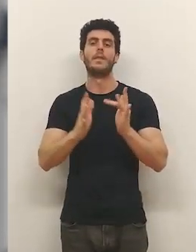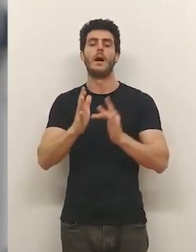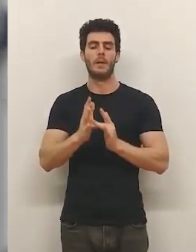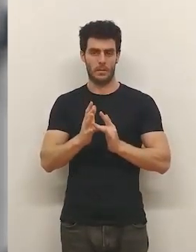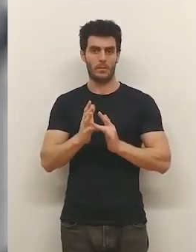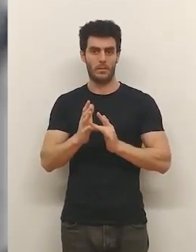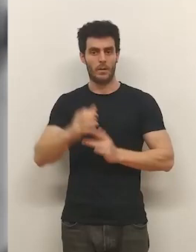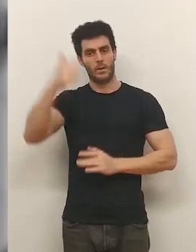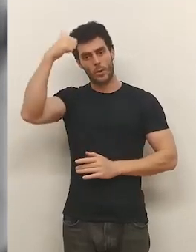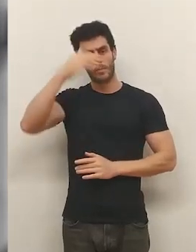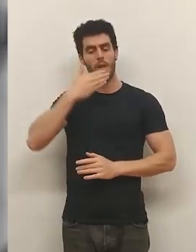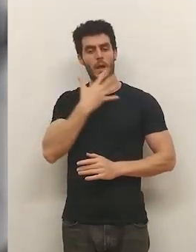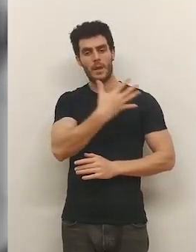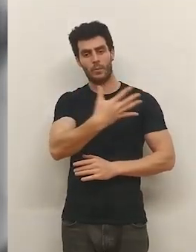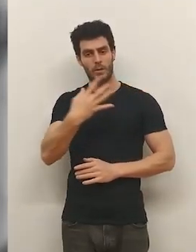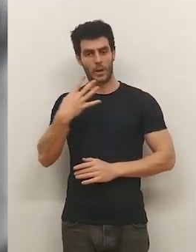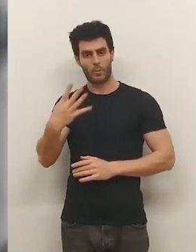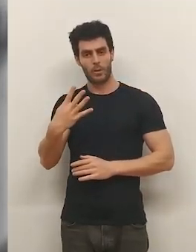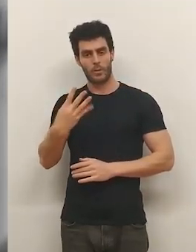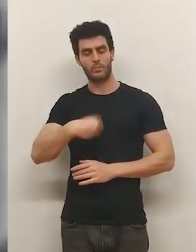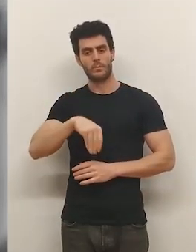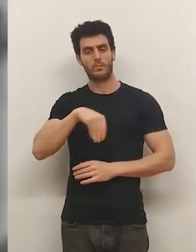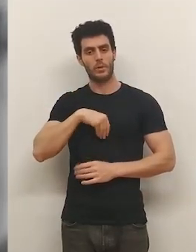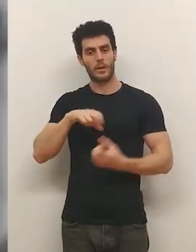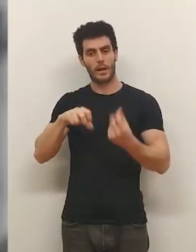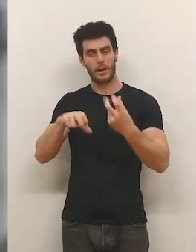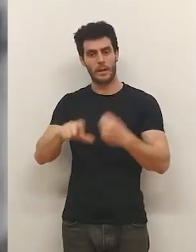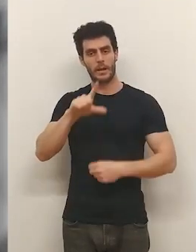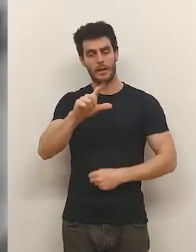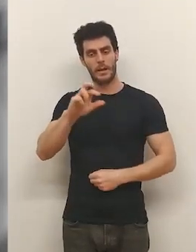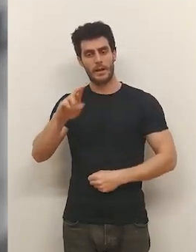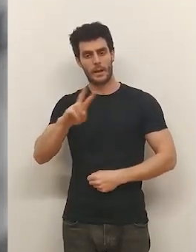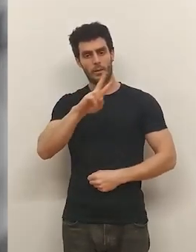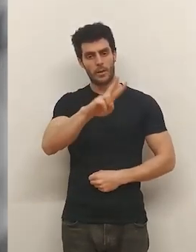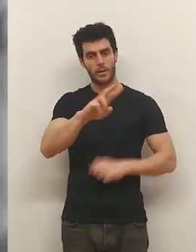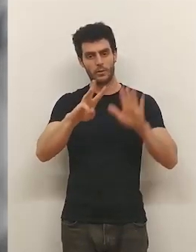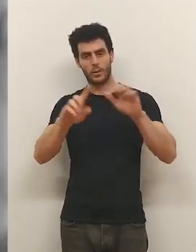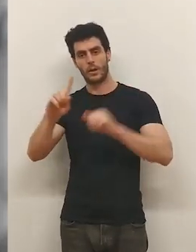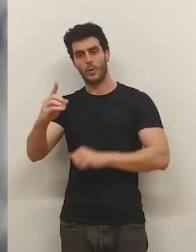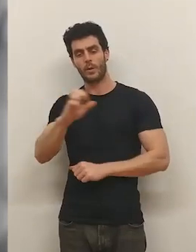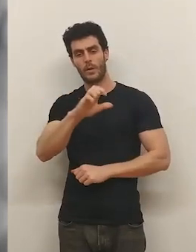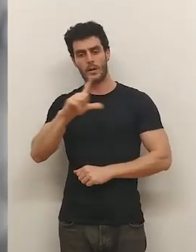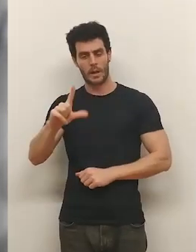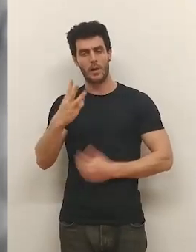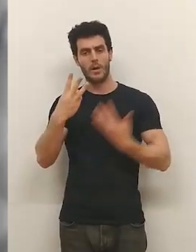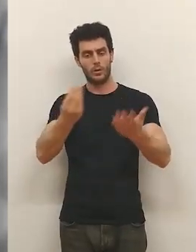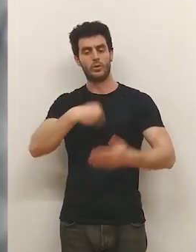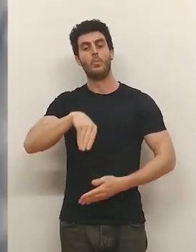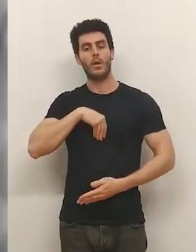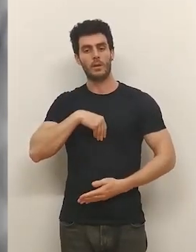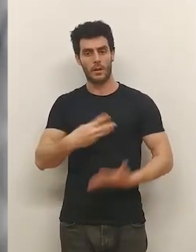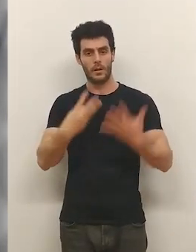abril... ...un hombre de 54 años... ...perdió la vida en la carretera LR 281 en Kel... ...ocho